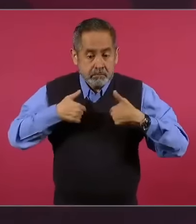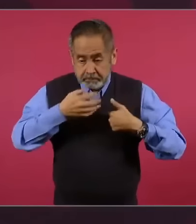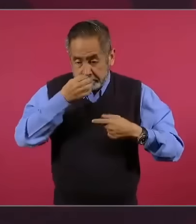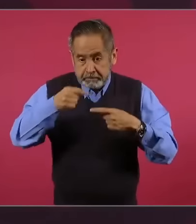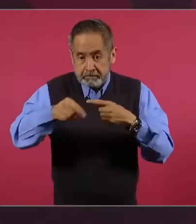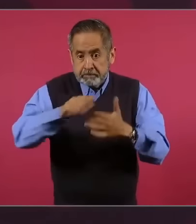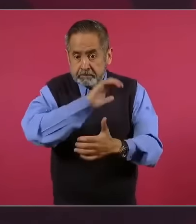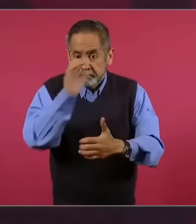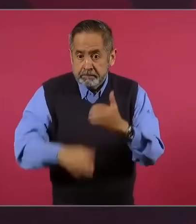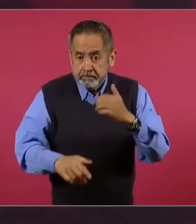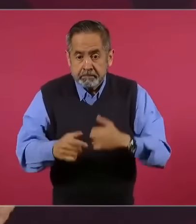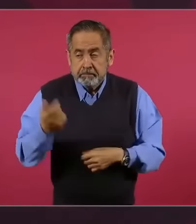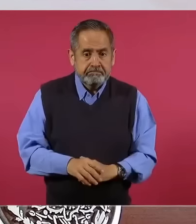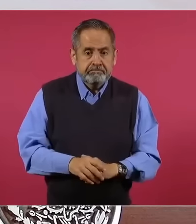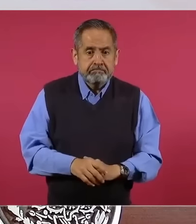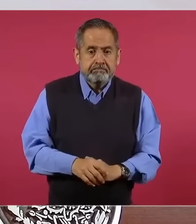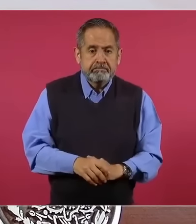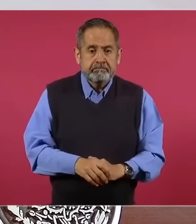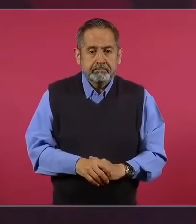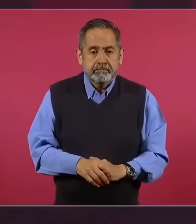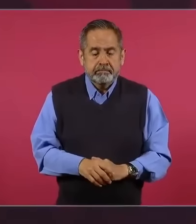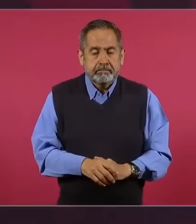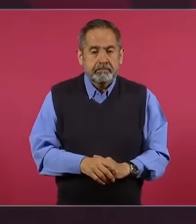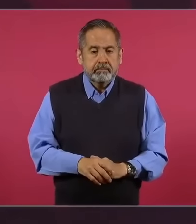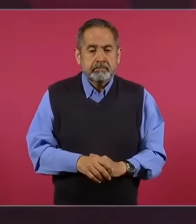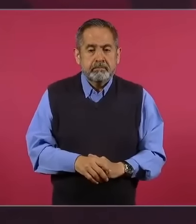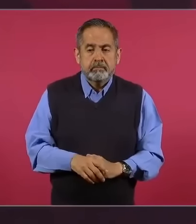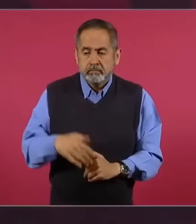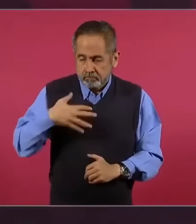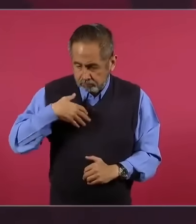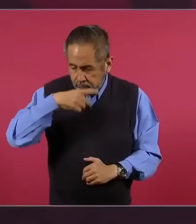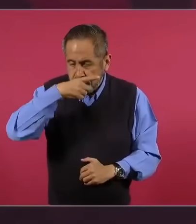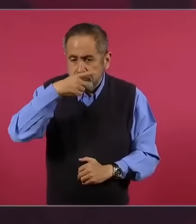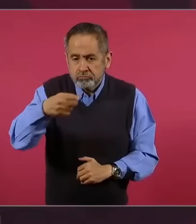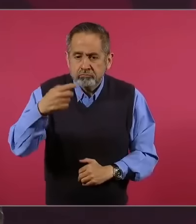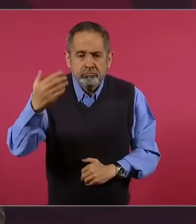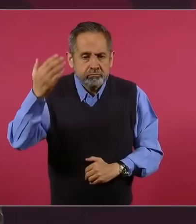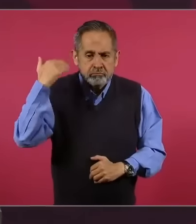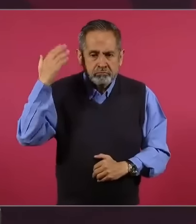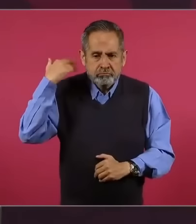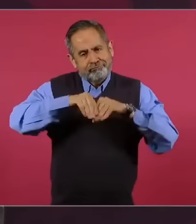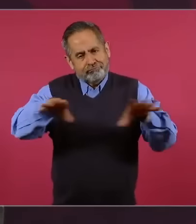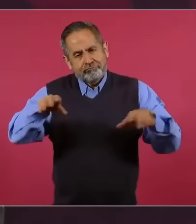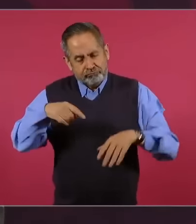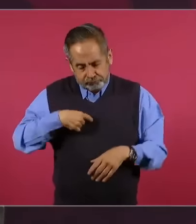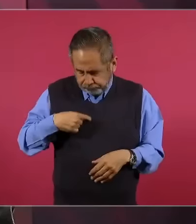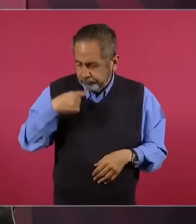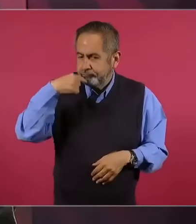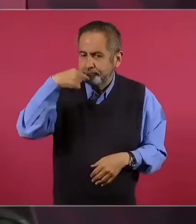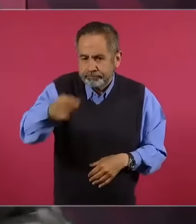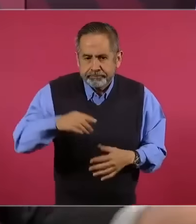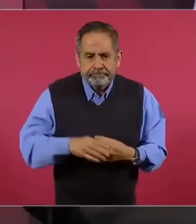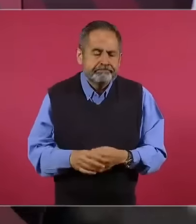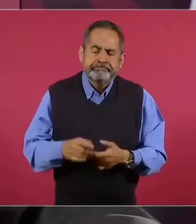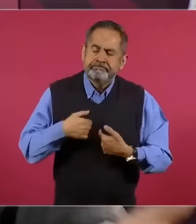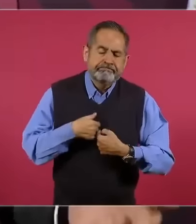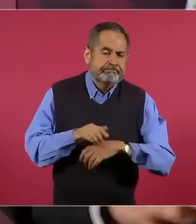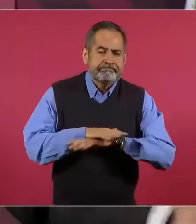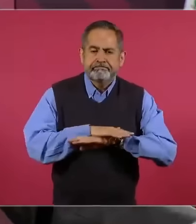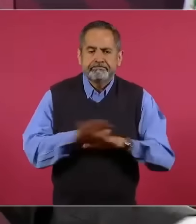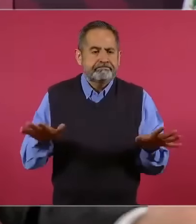a recibir pensión. Lo dije hace unos días en el informe, ya no